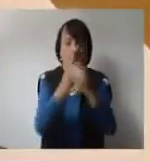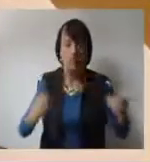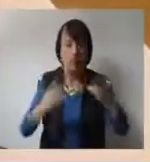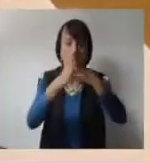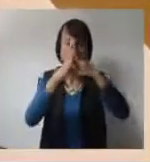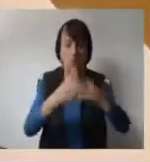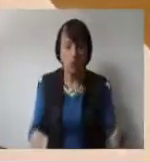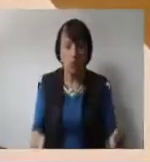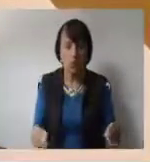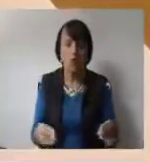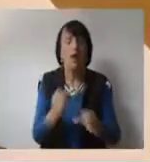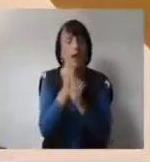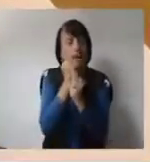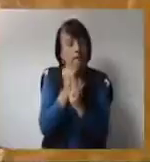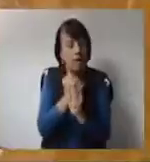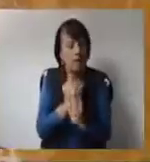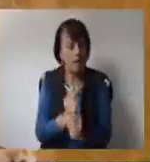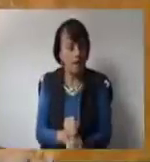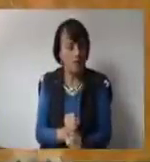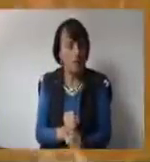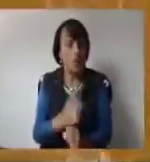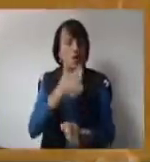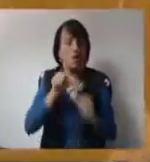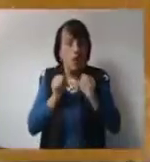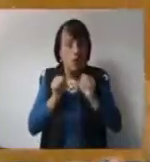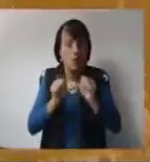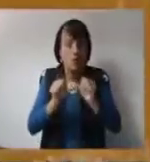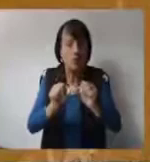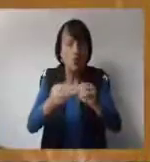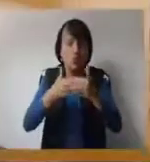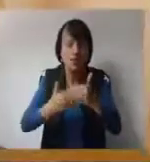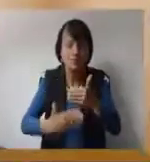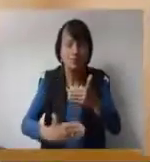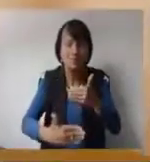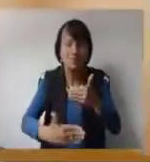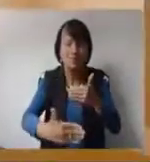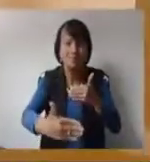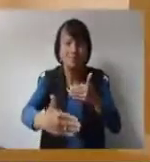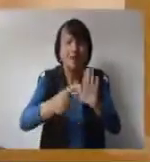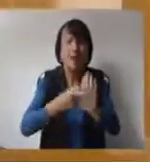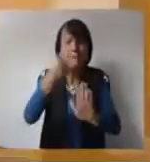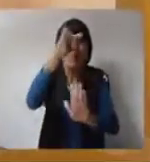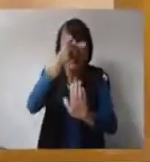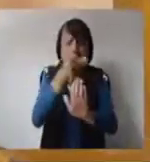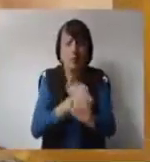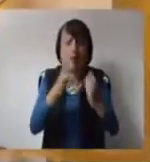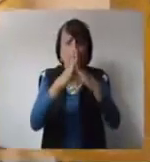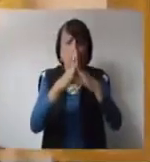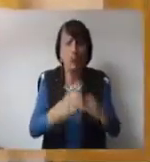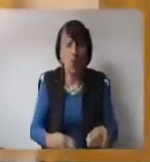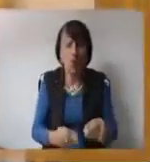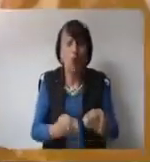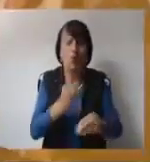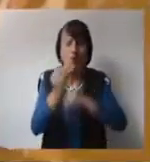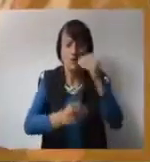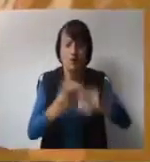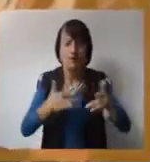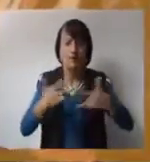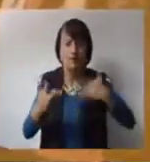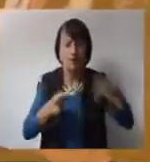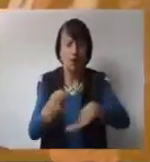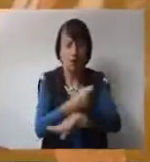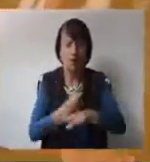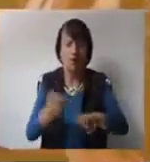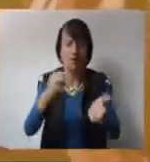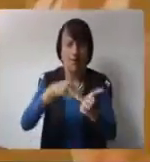meritocracia. Y bueno, esperemos que le den continuidad a todos los planes y programas que se